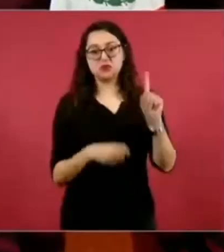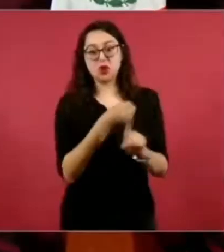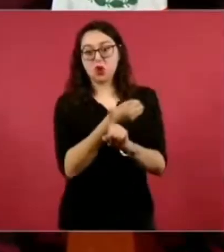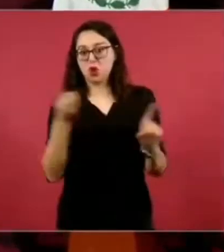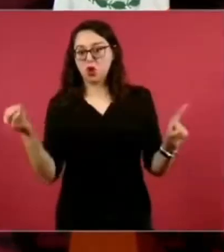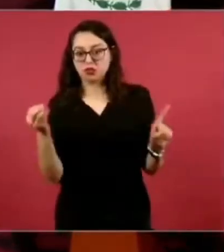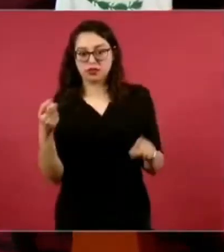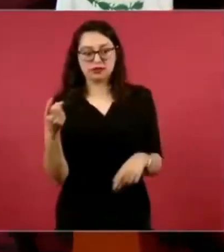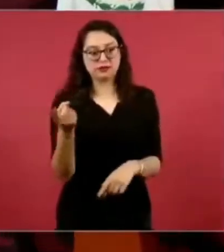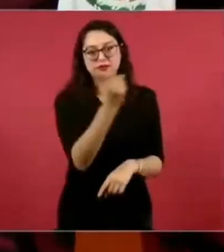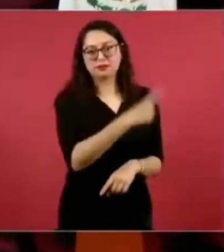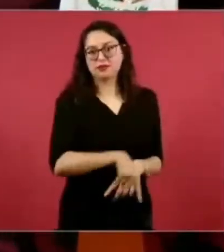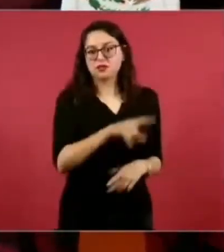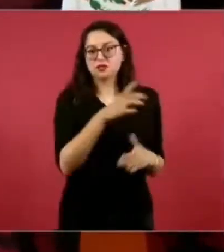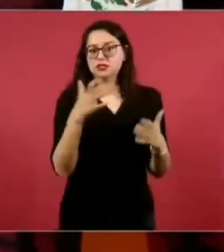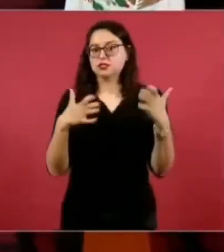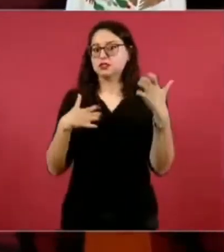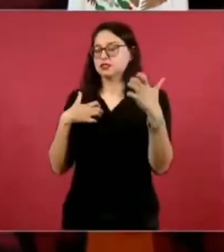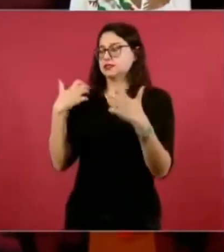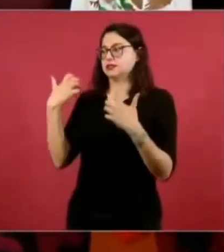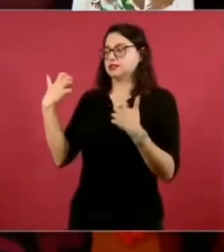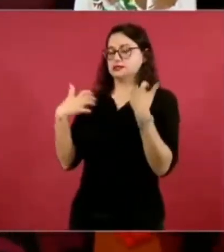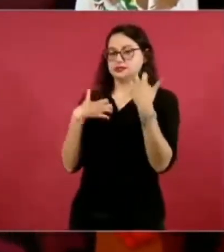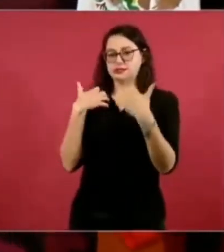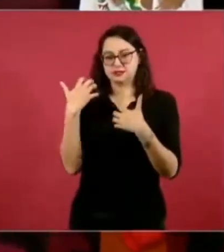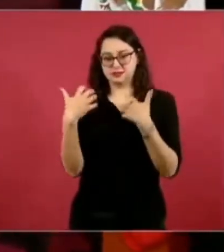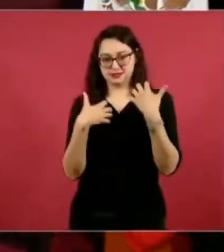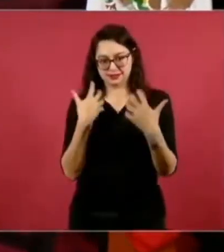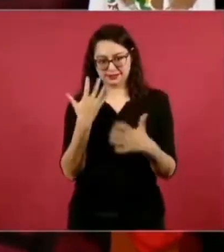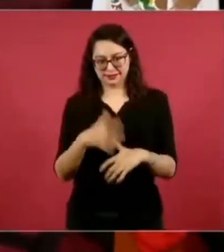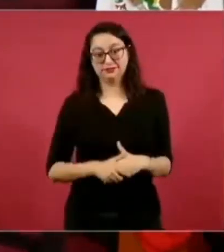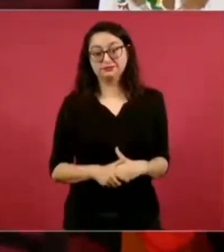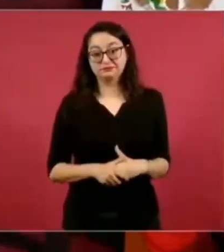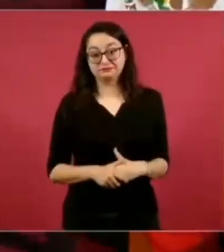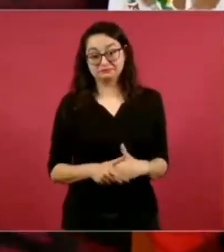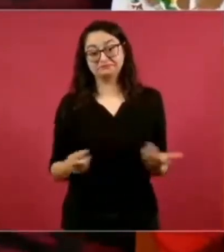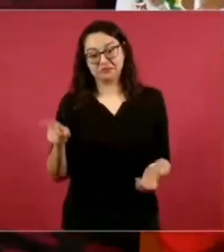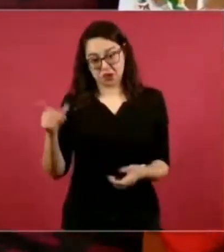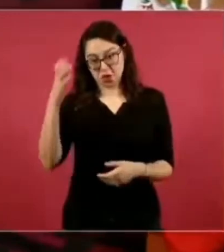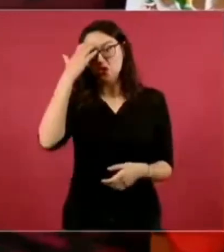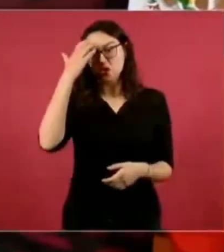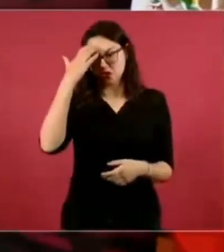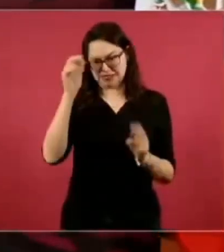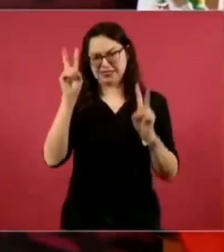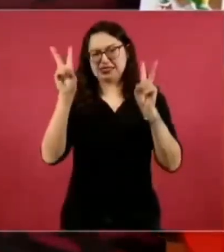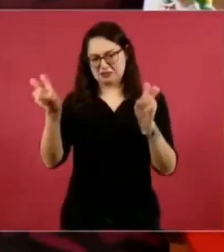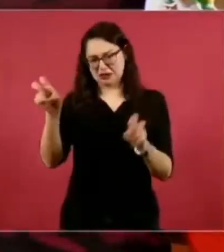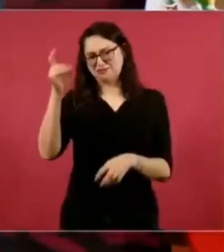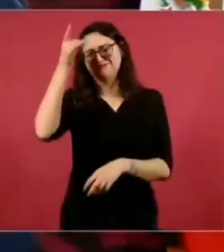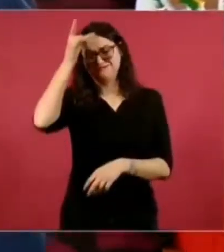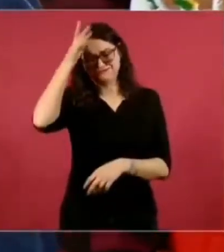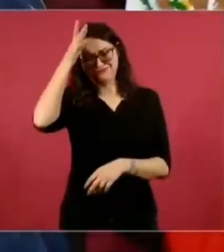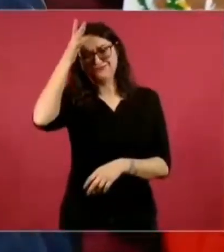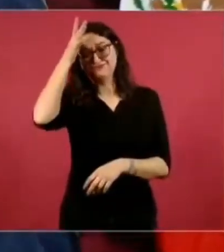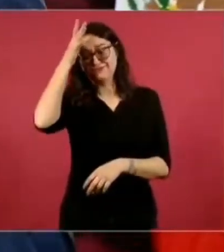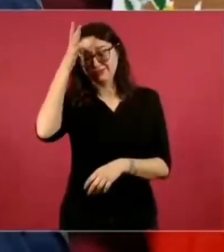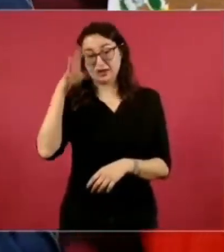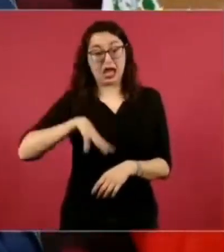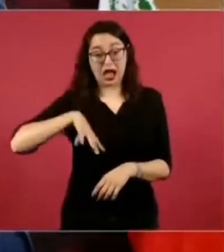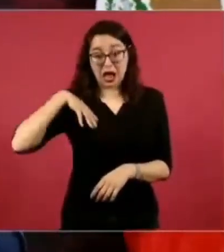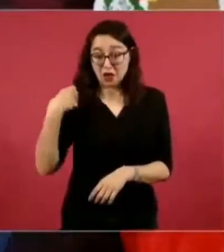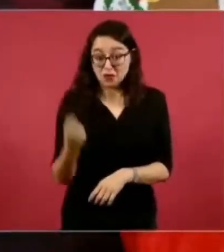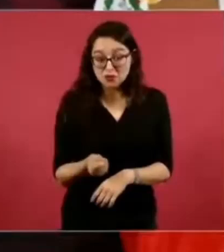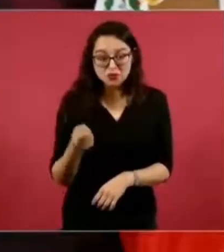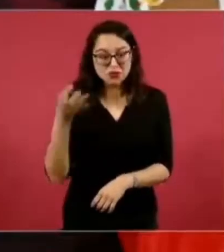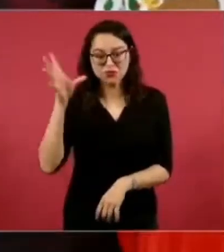para que ya no se siga abusando y todavía no vamos a dejar de